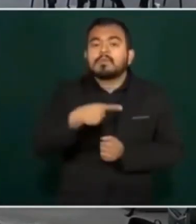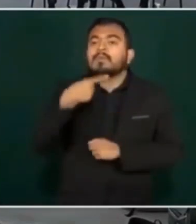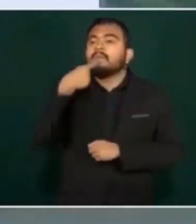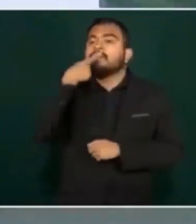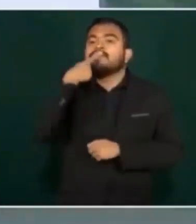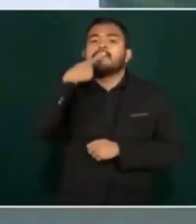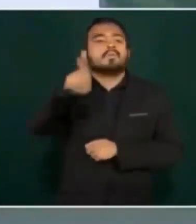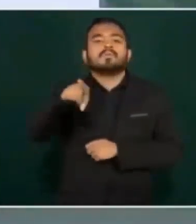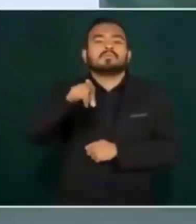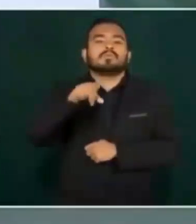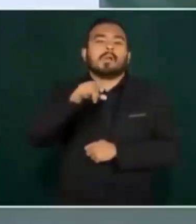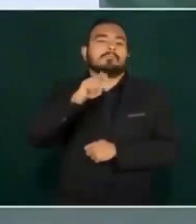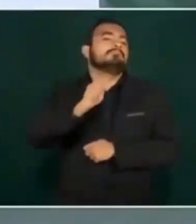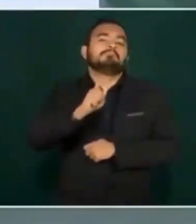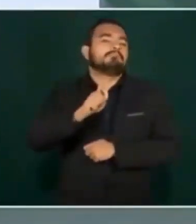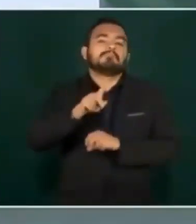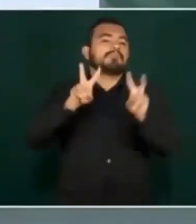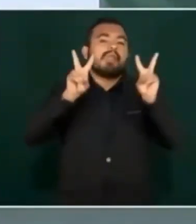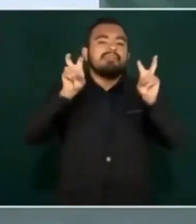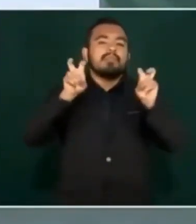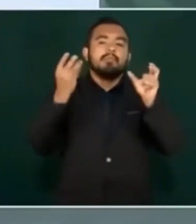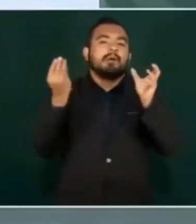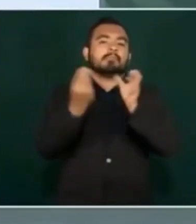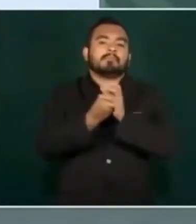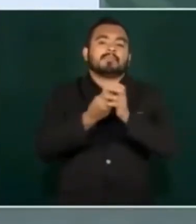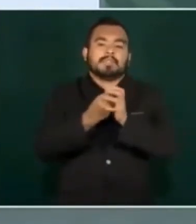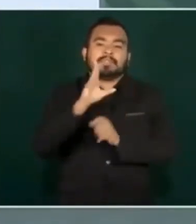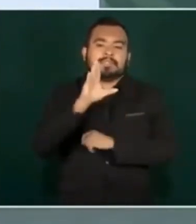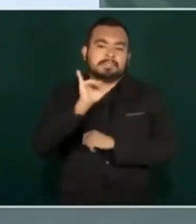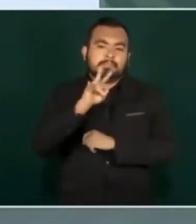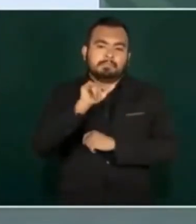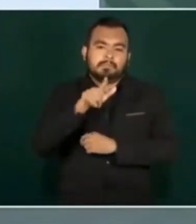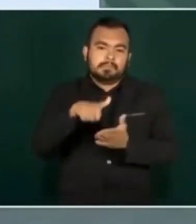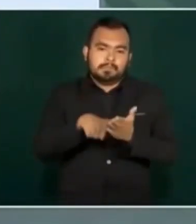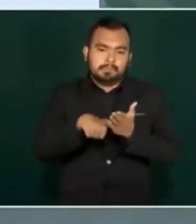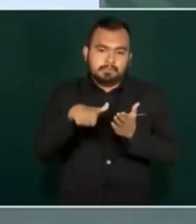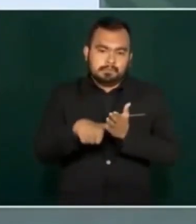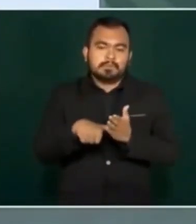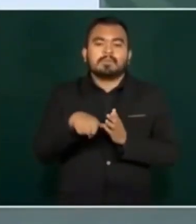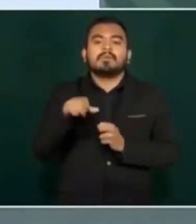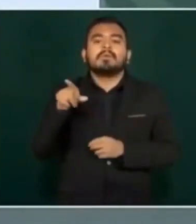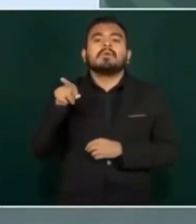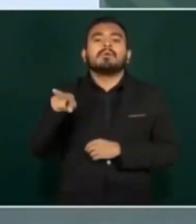en Florida